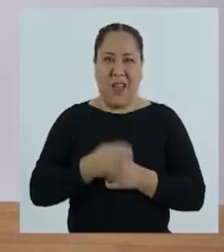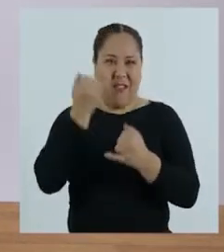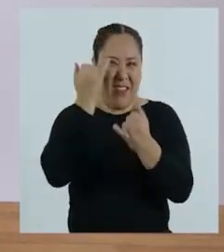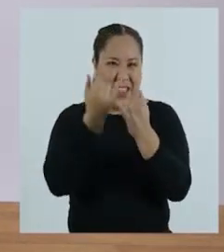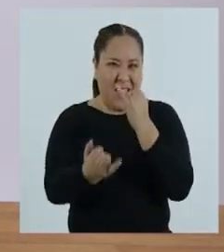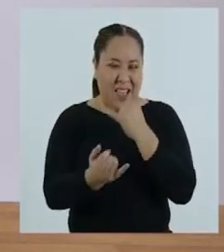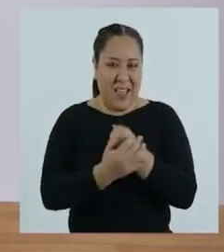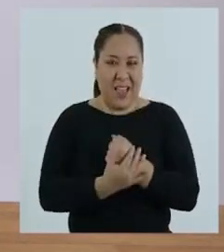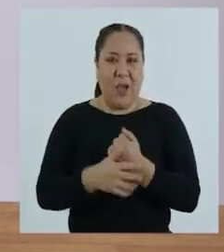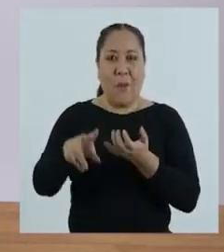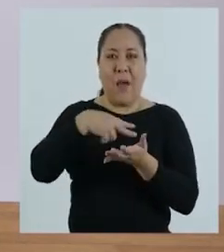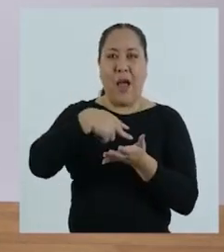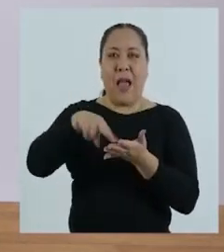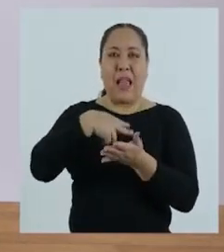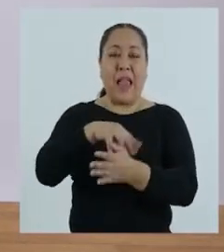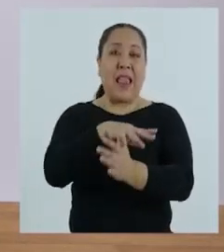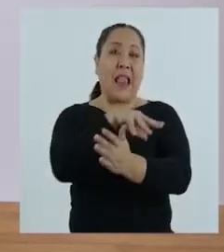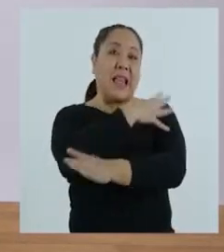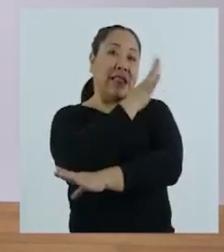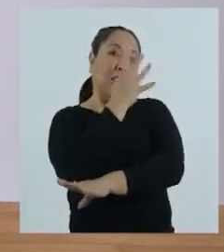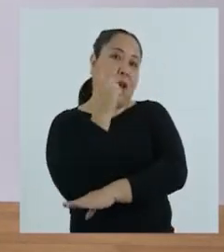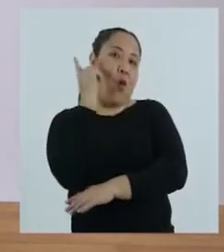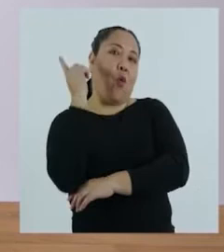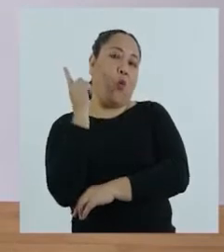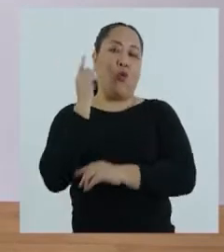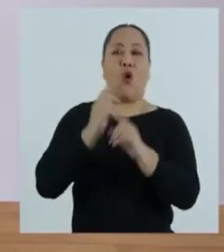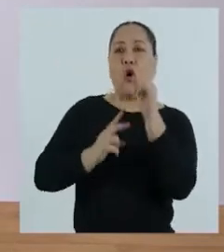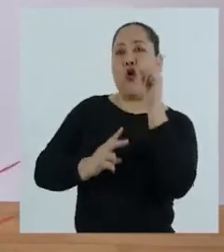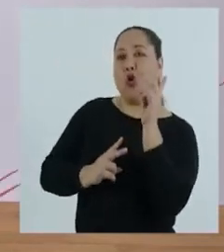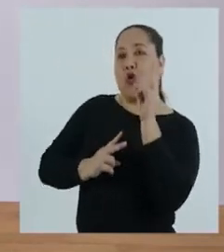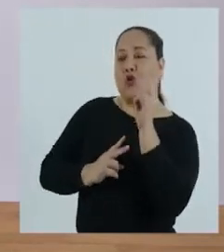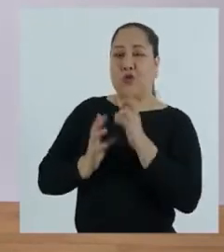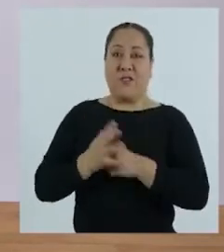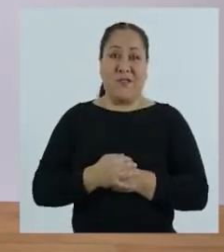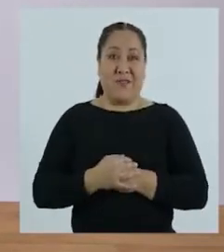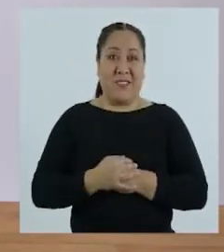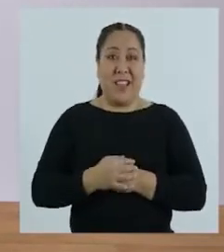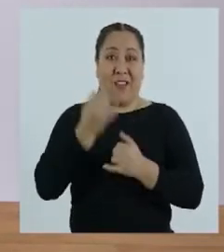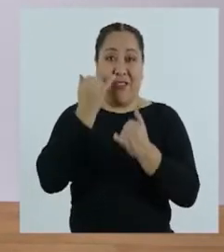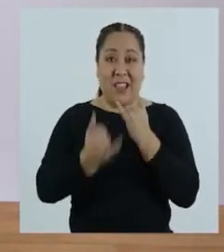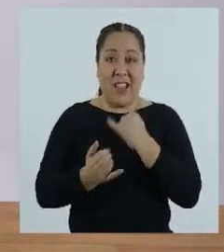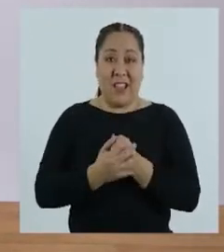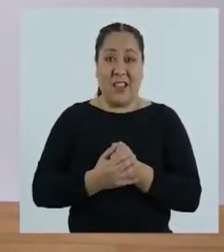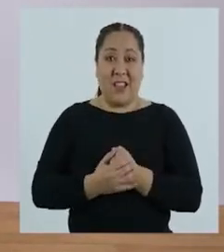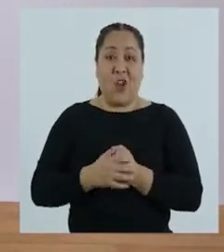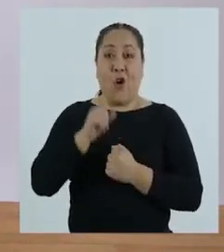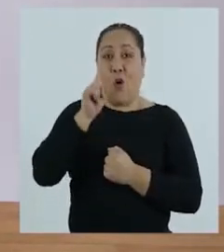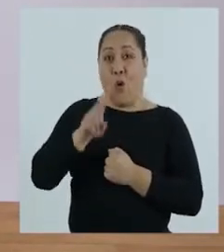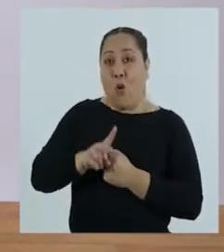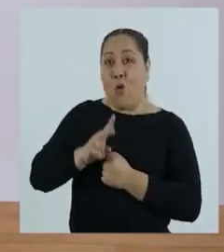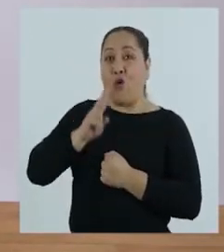dos. Y para finalizar, nuestra danza selvática. Uno, dos. Repetimos lo último.